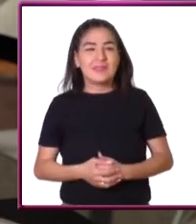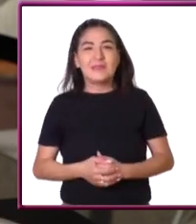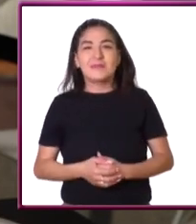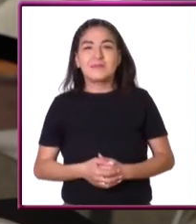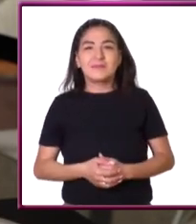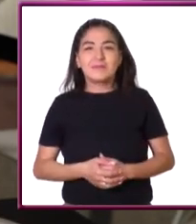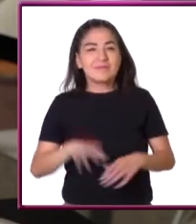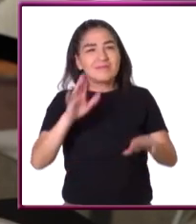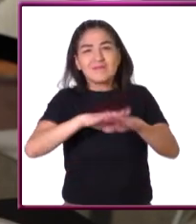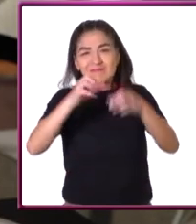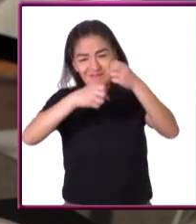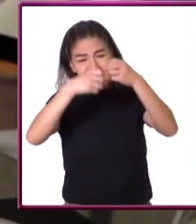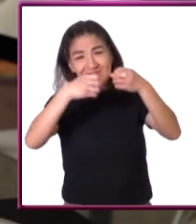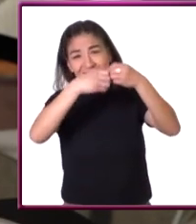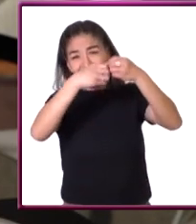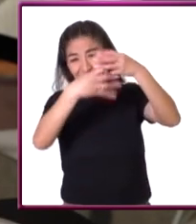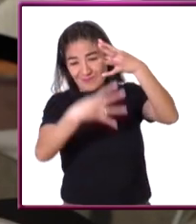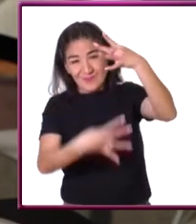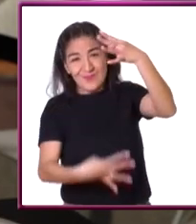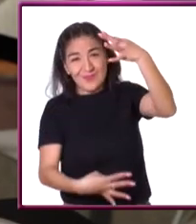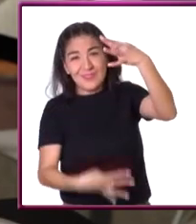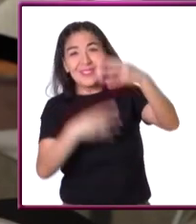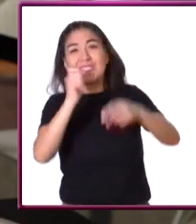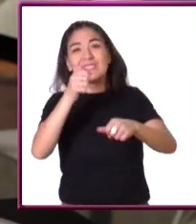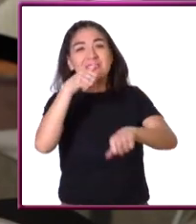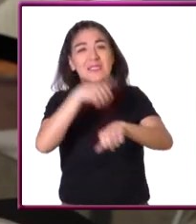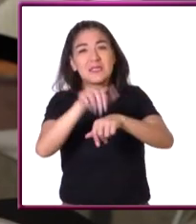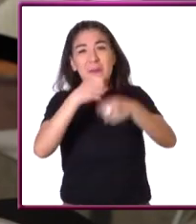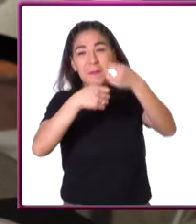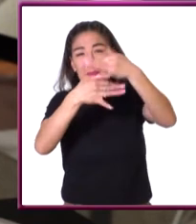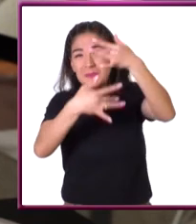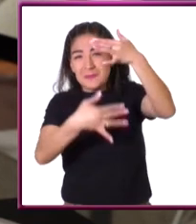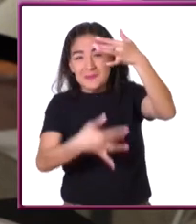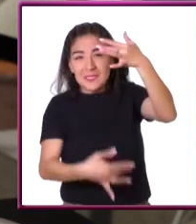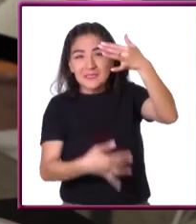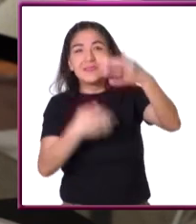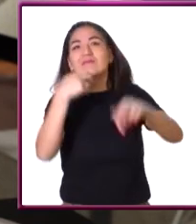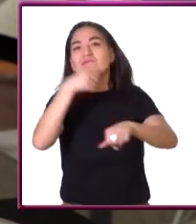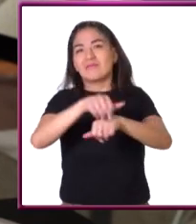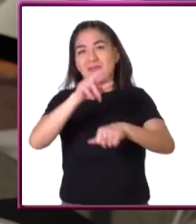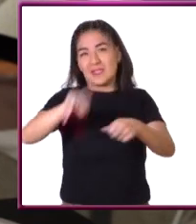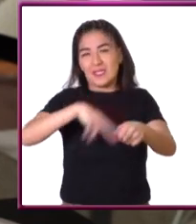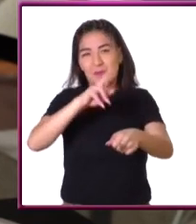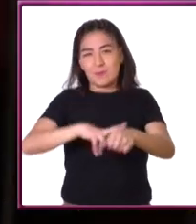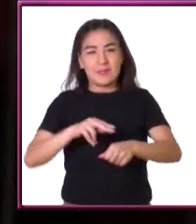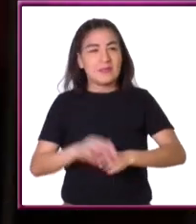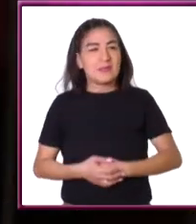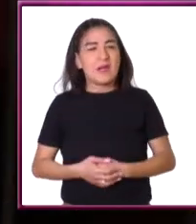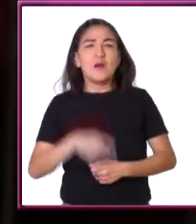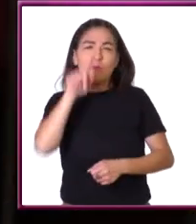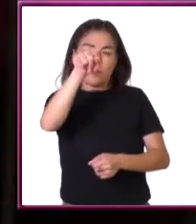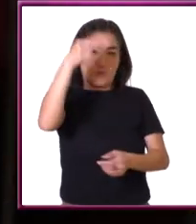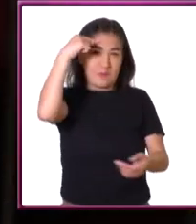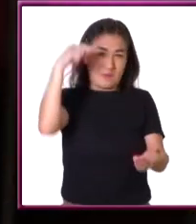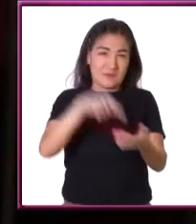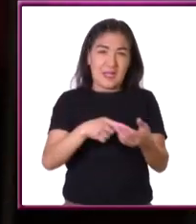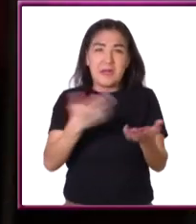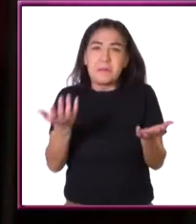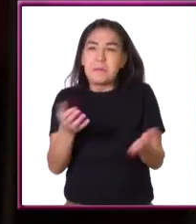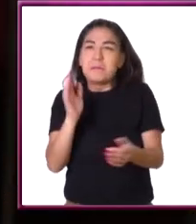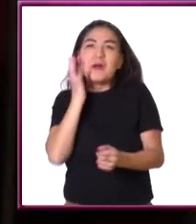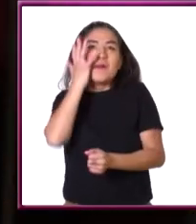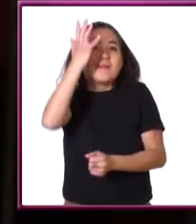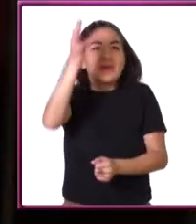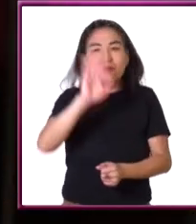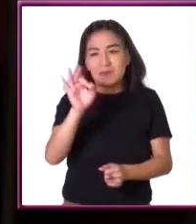por la infinitud de los números naturales. ¿Y crees que algún día se pueda